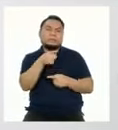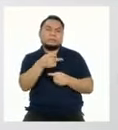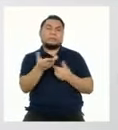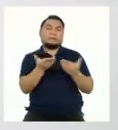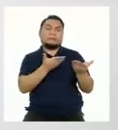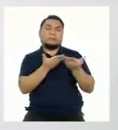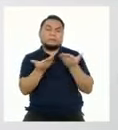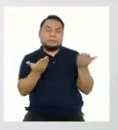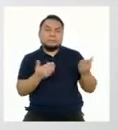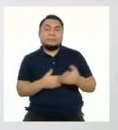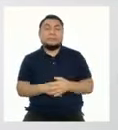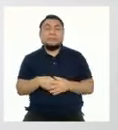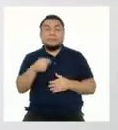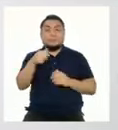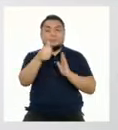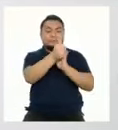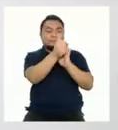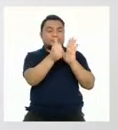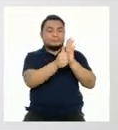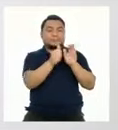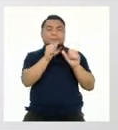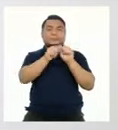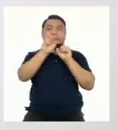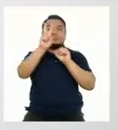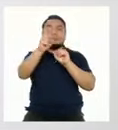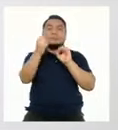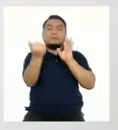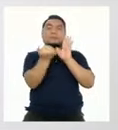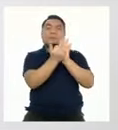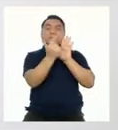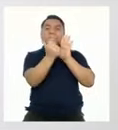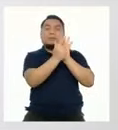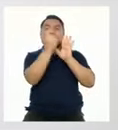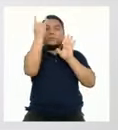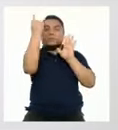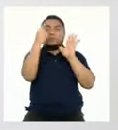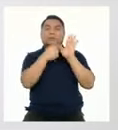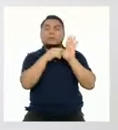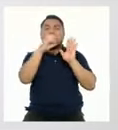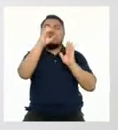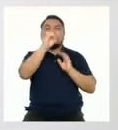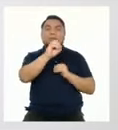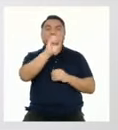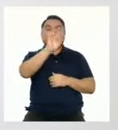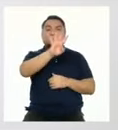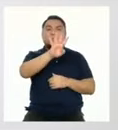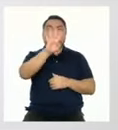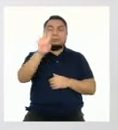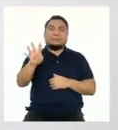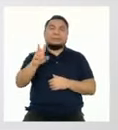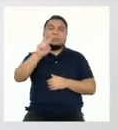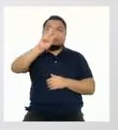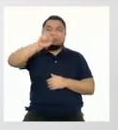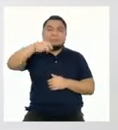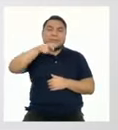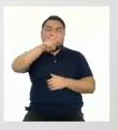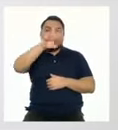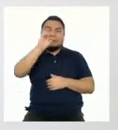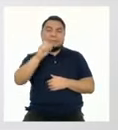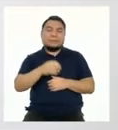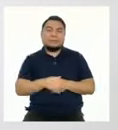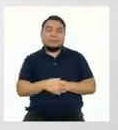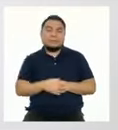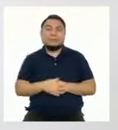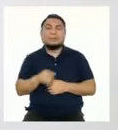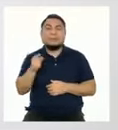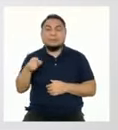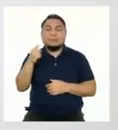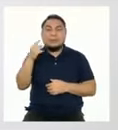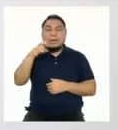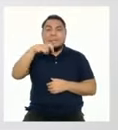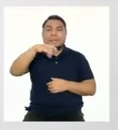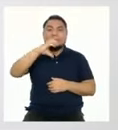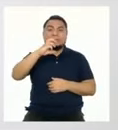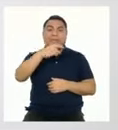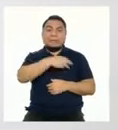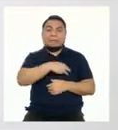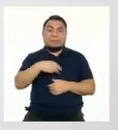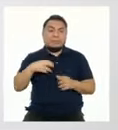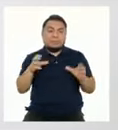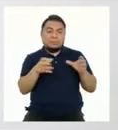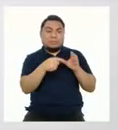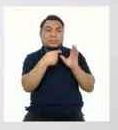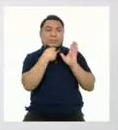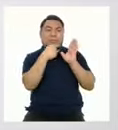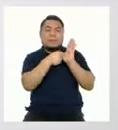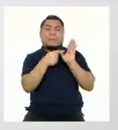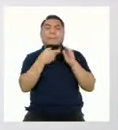de acuerdo con el artículo 2 del decreto supremo número 044 2020 de la PCM